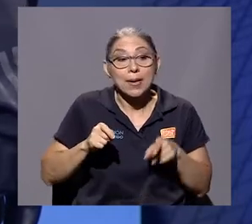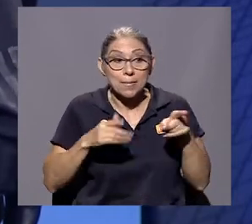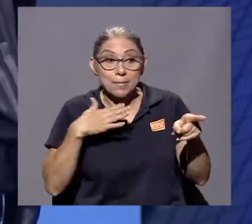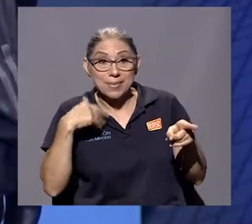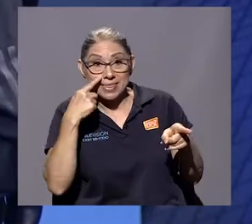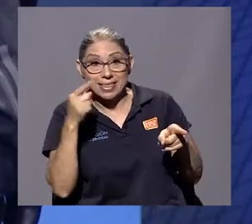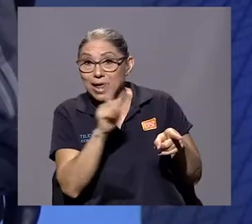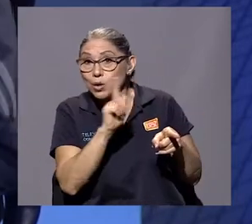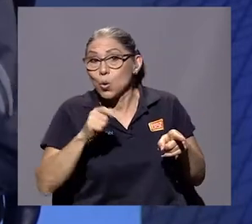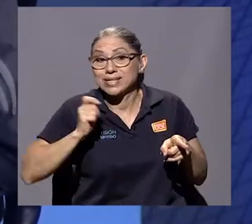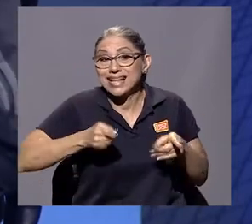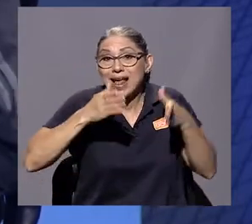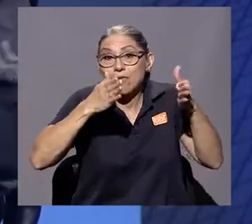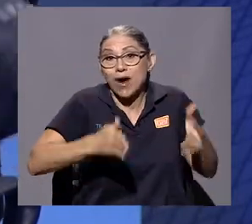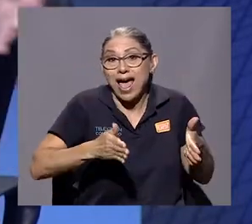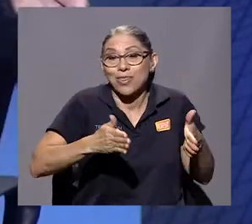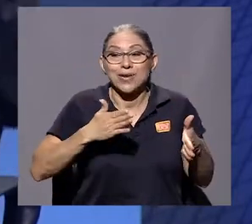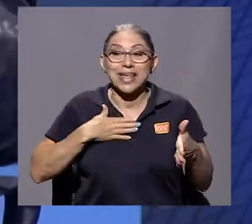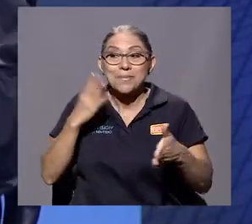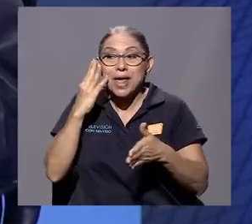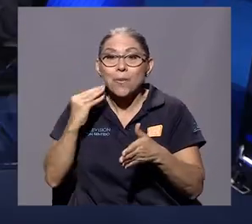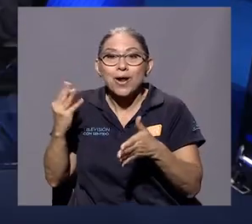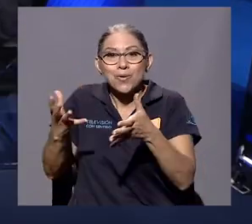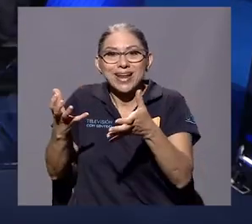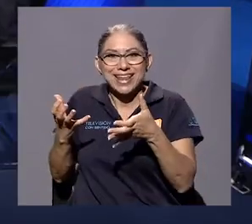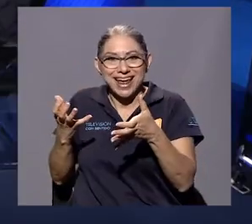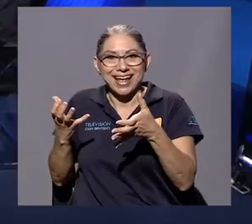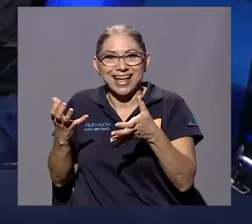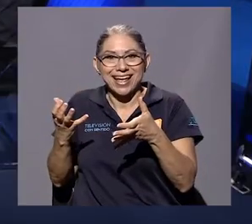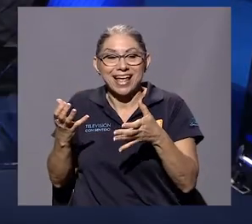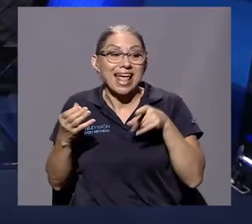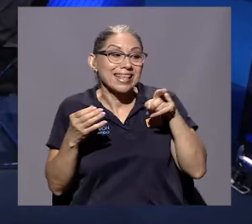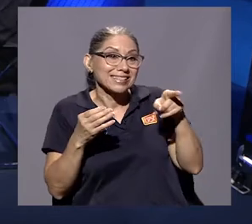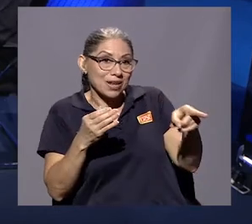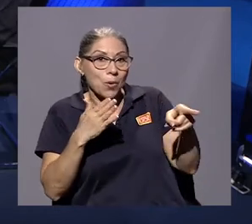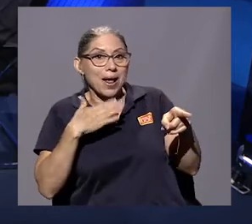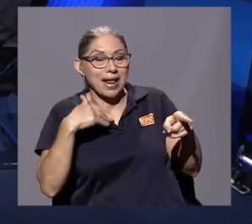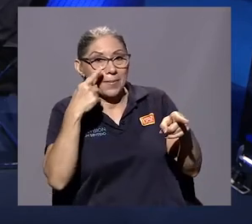abuelo quería que fuera, sino en un productor de